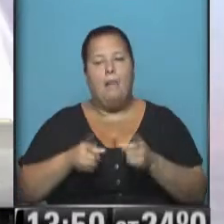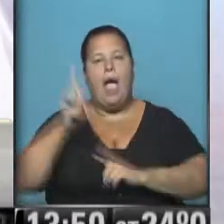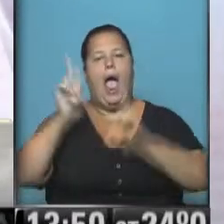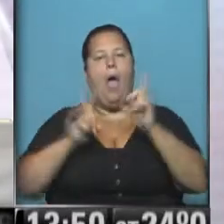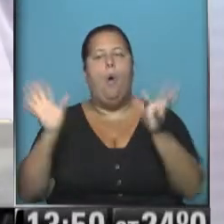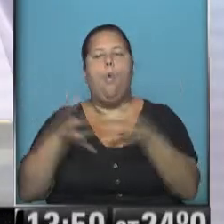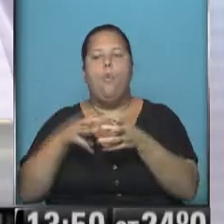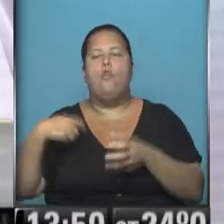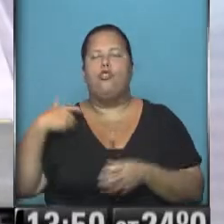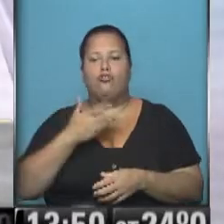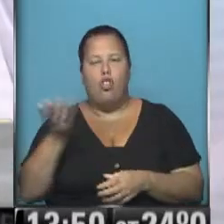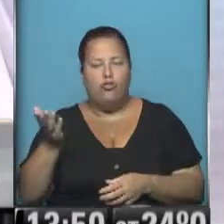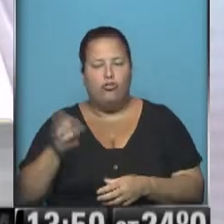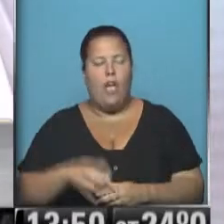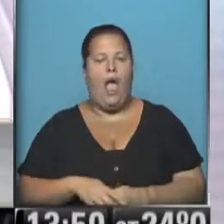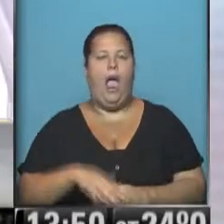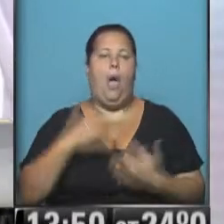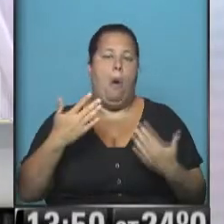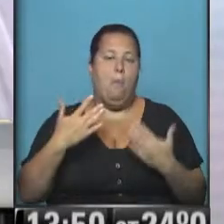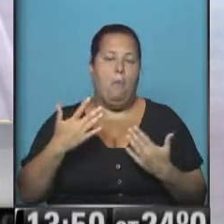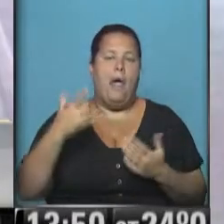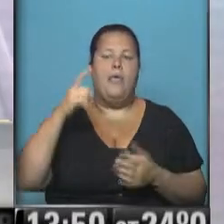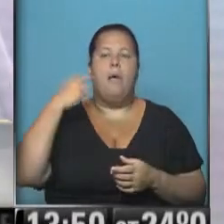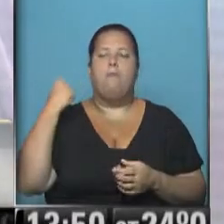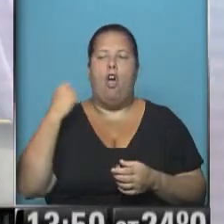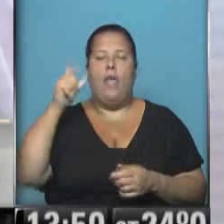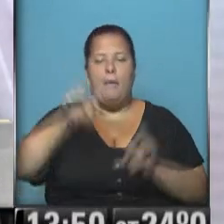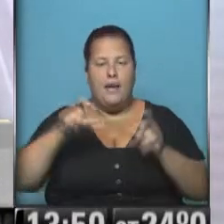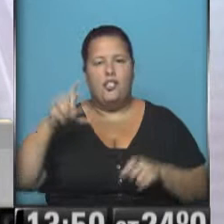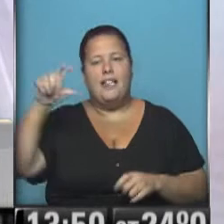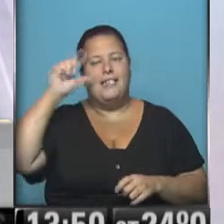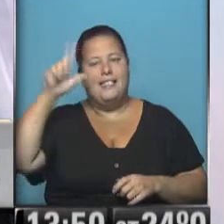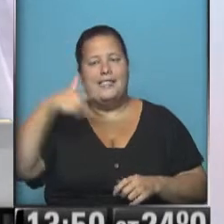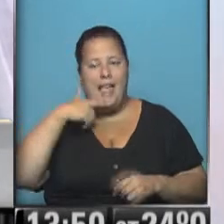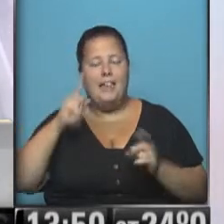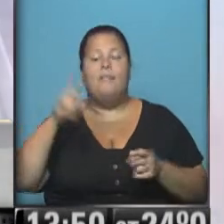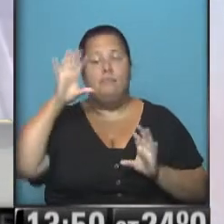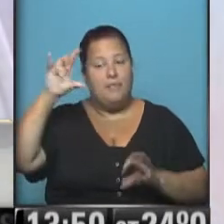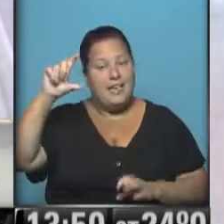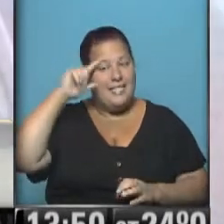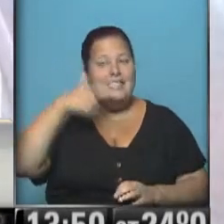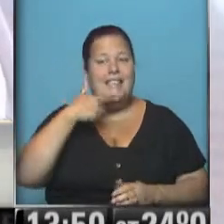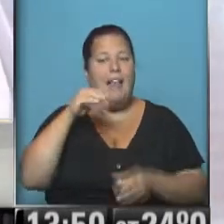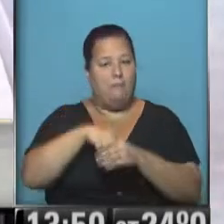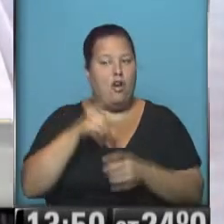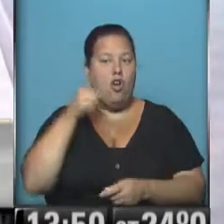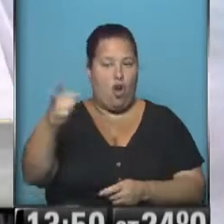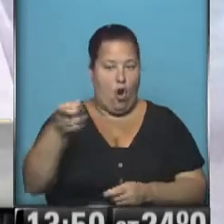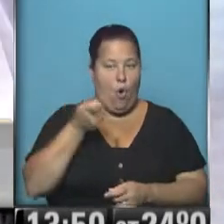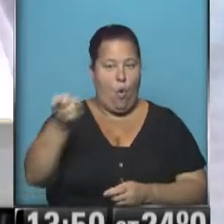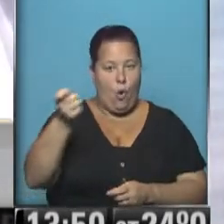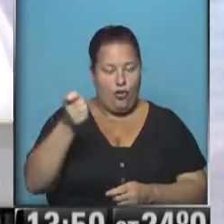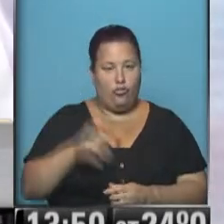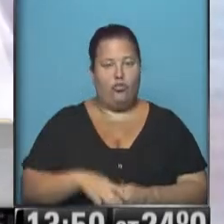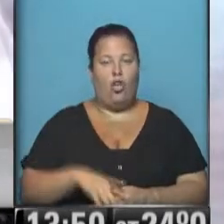agrupaciones sociales que podrían ser Poder Ciudadano, el CELS. Les recuerdo que el CELS está metido como querellante por parte